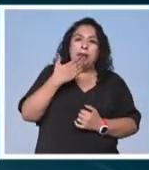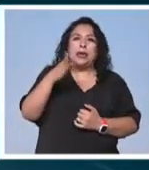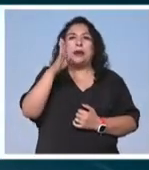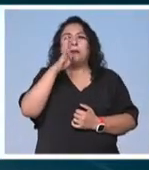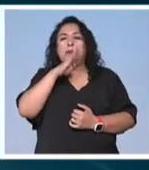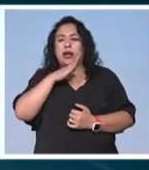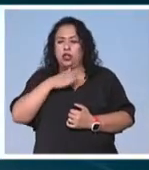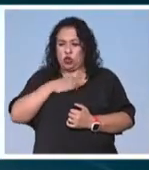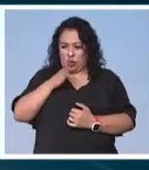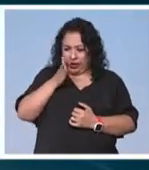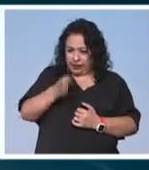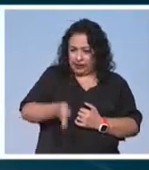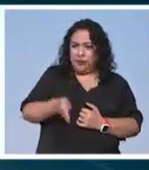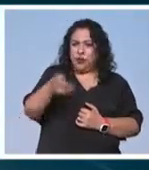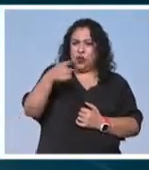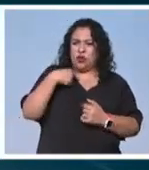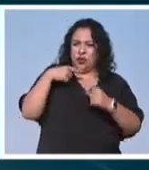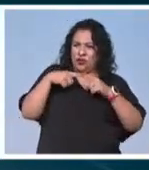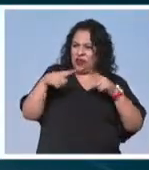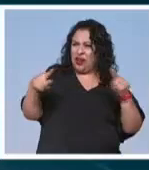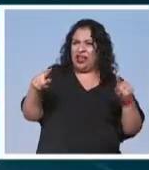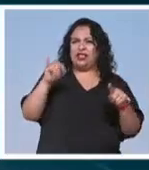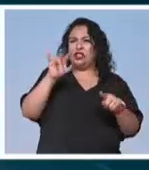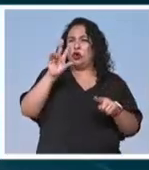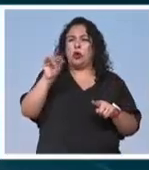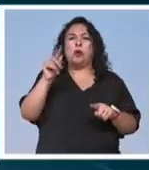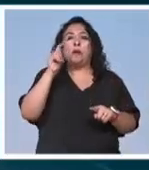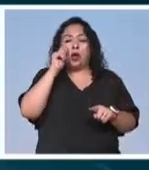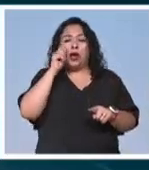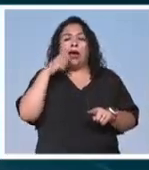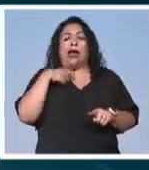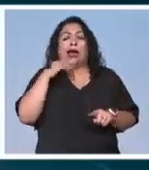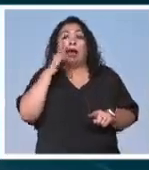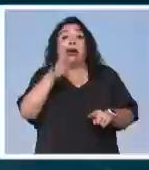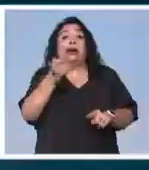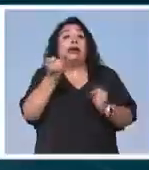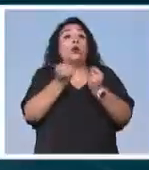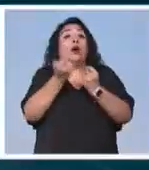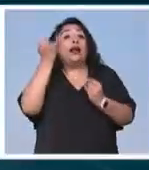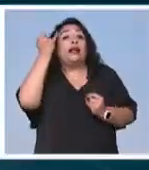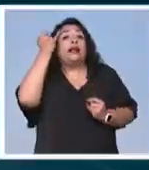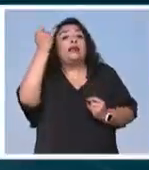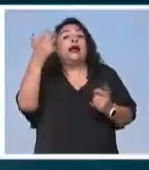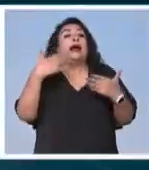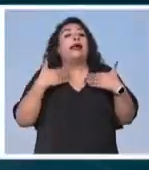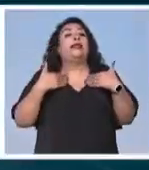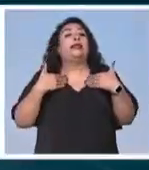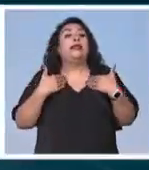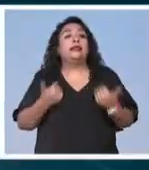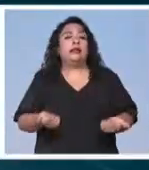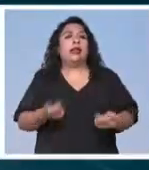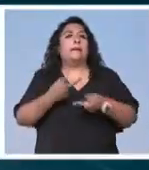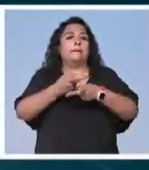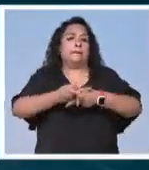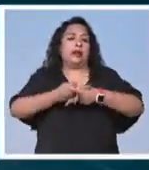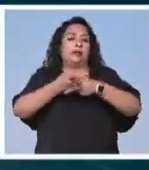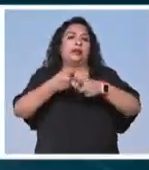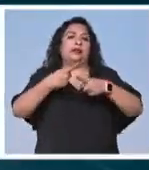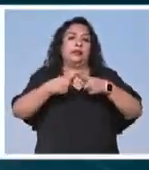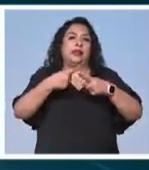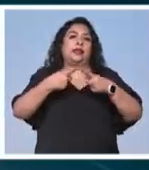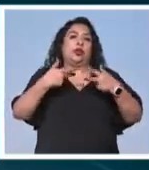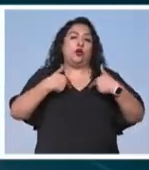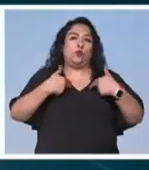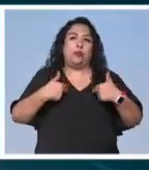el aceptar al otro con sus diferencias o no es también una idea de comprensión de tolerancia ante el género